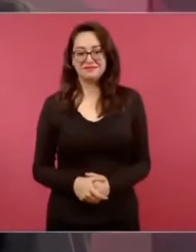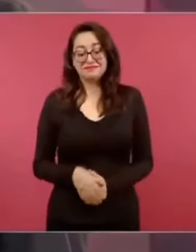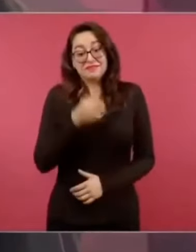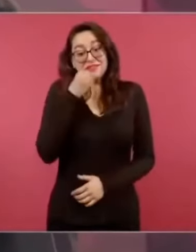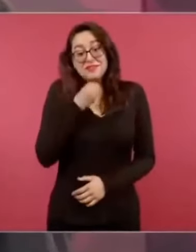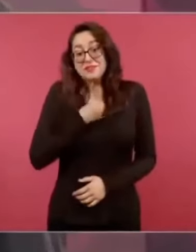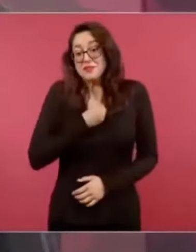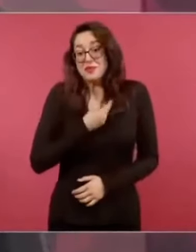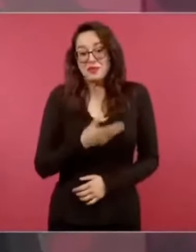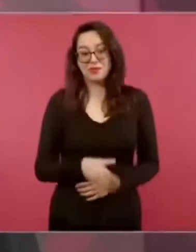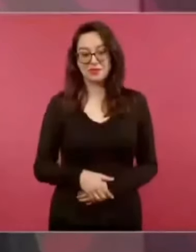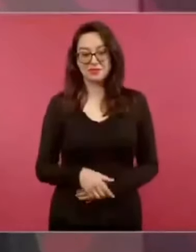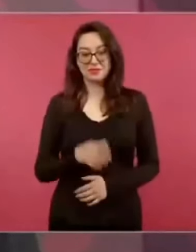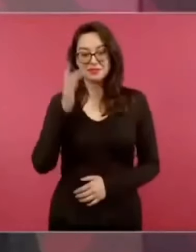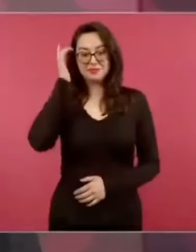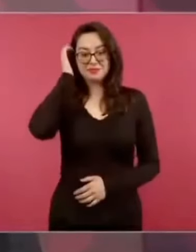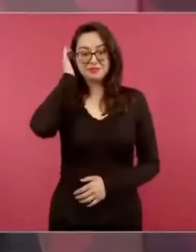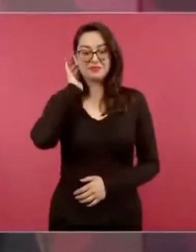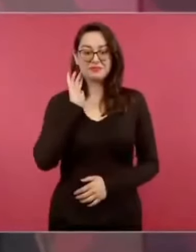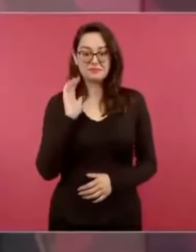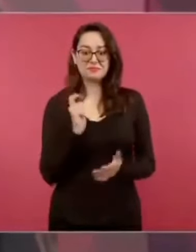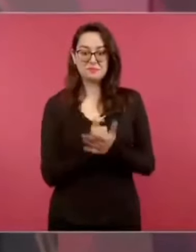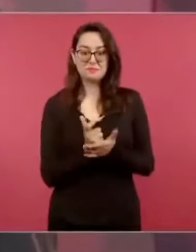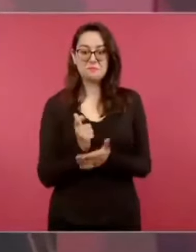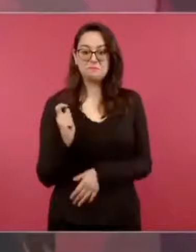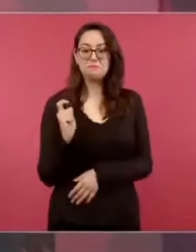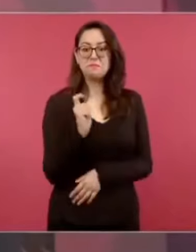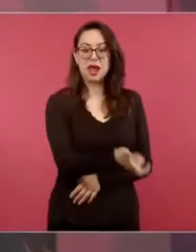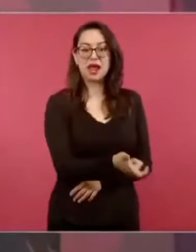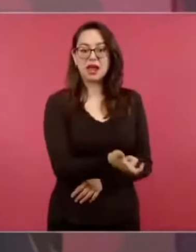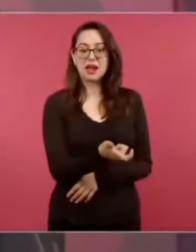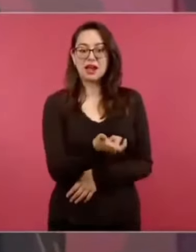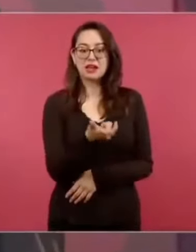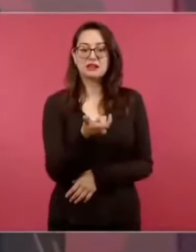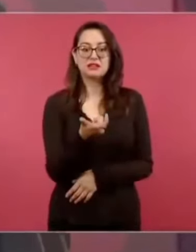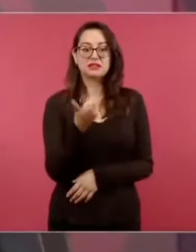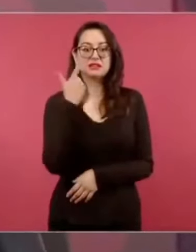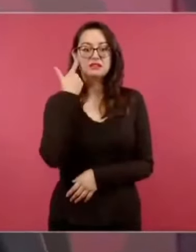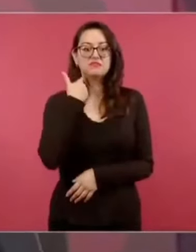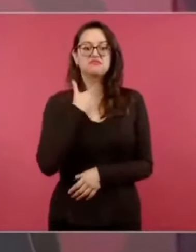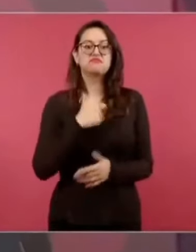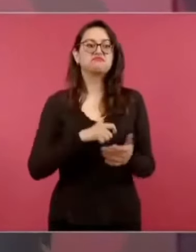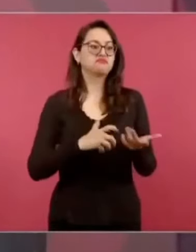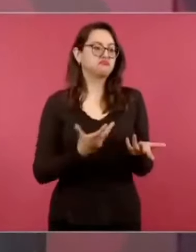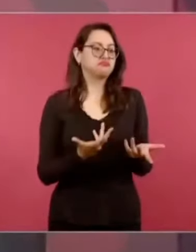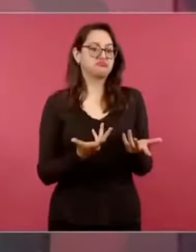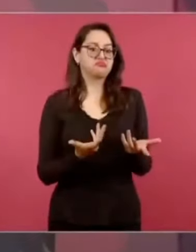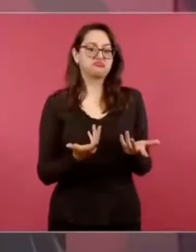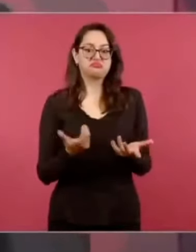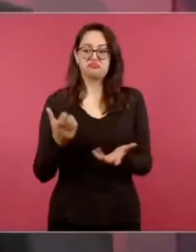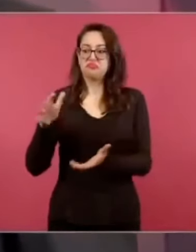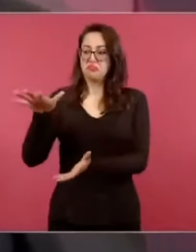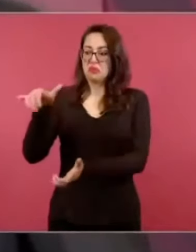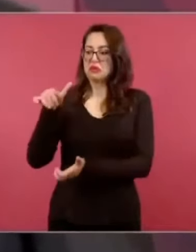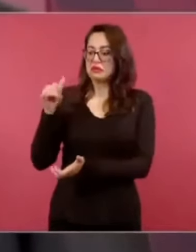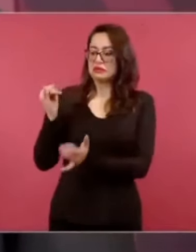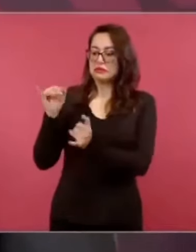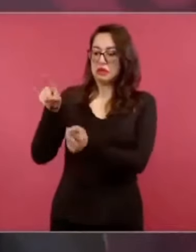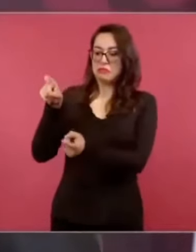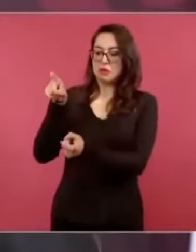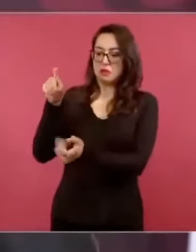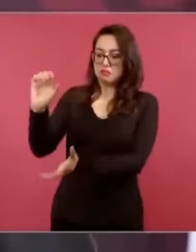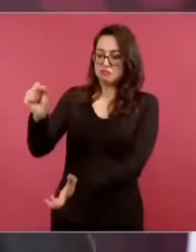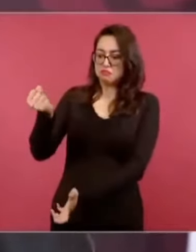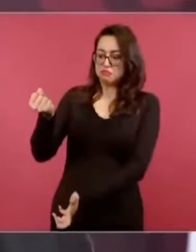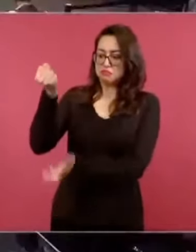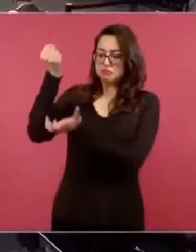¿Y cómo pagaban la extorsión las autoridades? Pues con dinero del presupuesto, que es dinero del